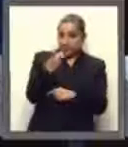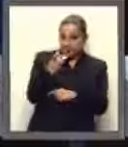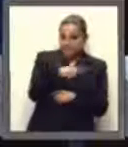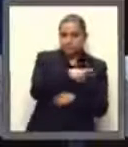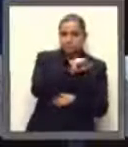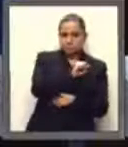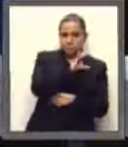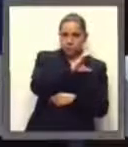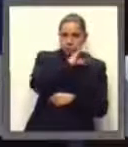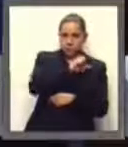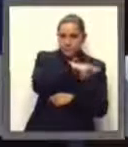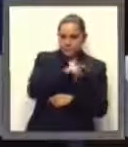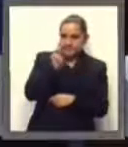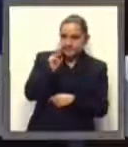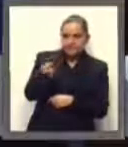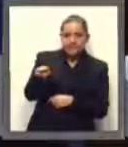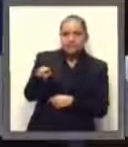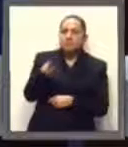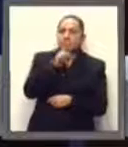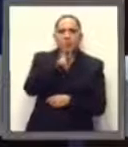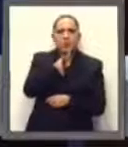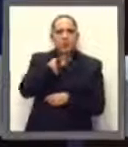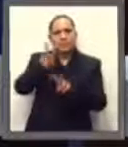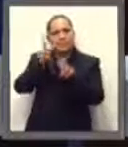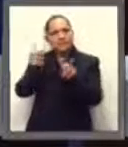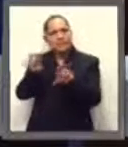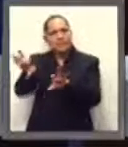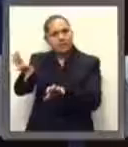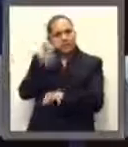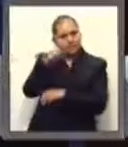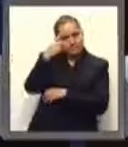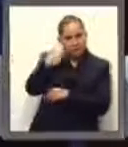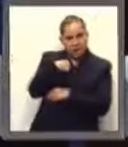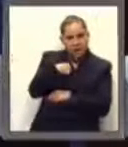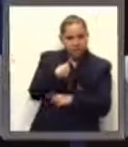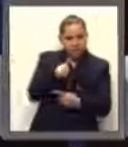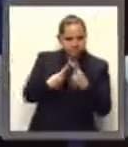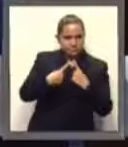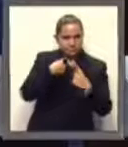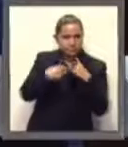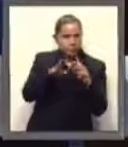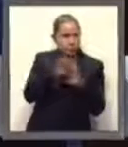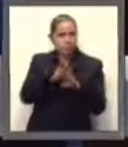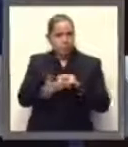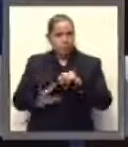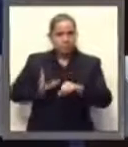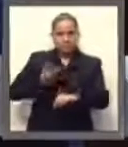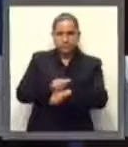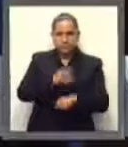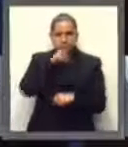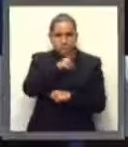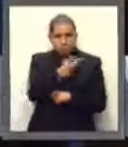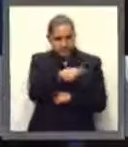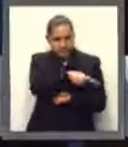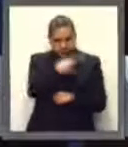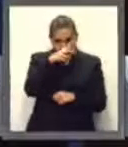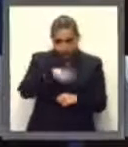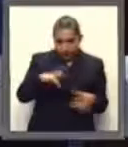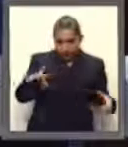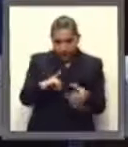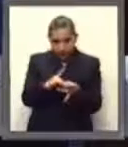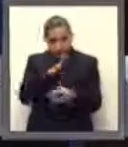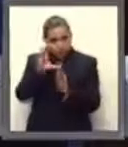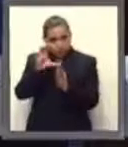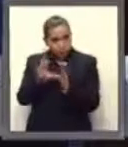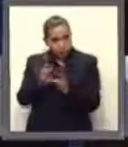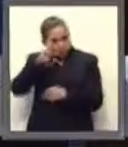Nación decidiera atraer el caso para analizar y resolver sobre la constitucionalidad del contenido